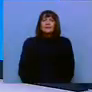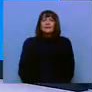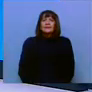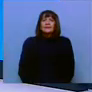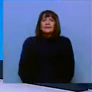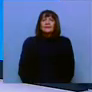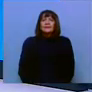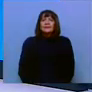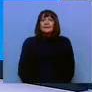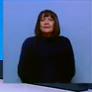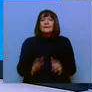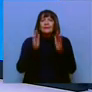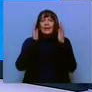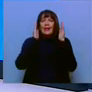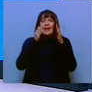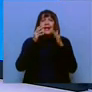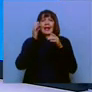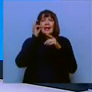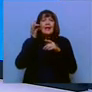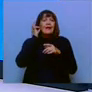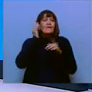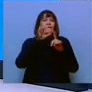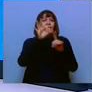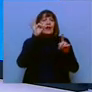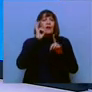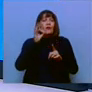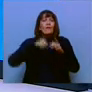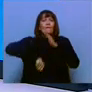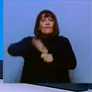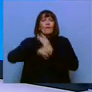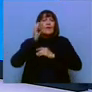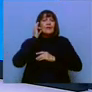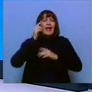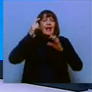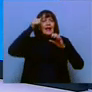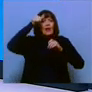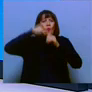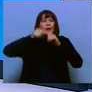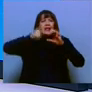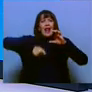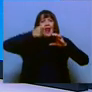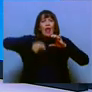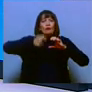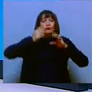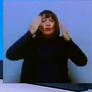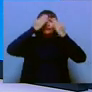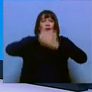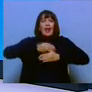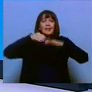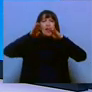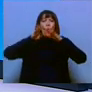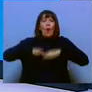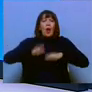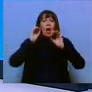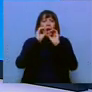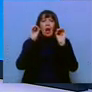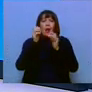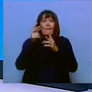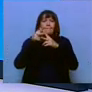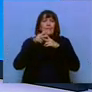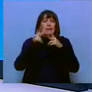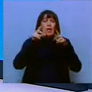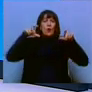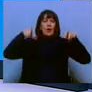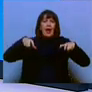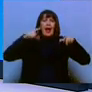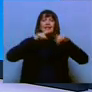La dedicada al torneo del fútbol femenino recuerda las rifas y hasta los entrenamientos a oscuras en la sabana porque nadie les prestaba una